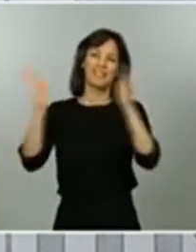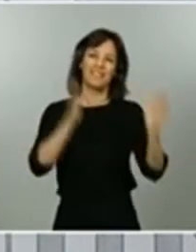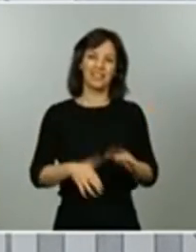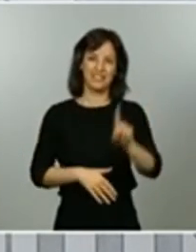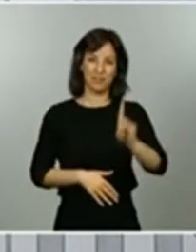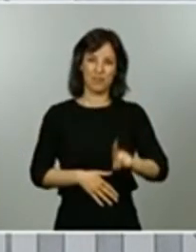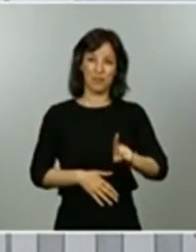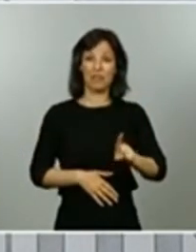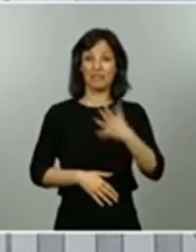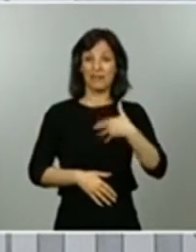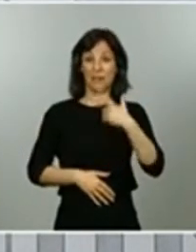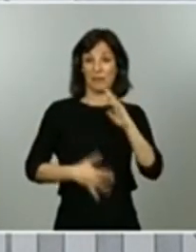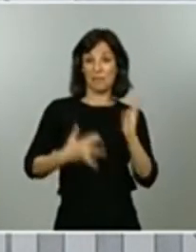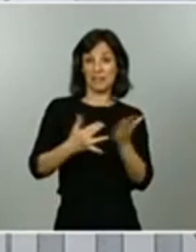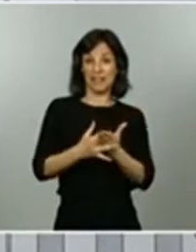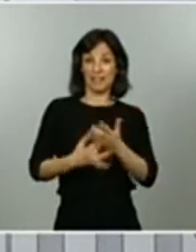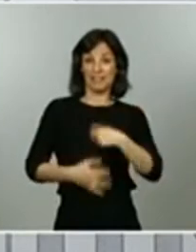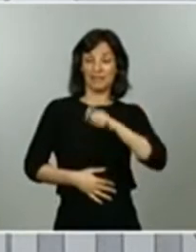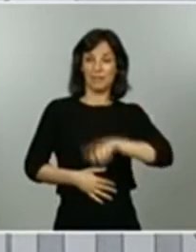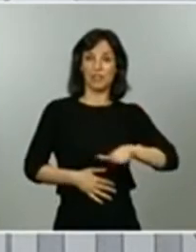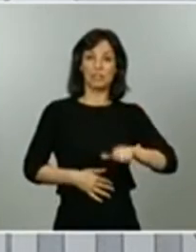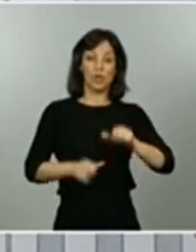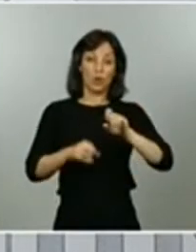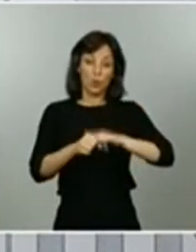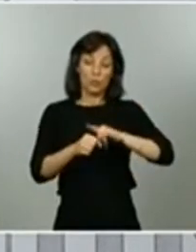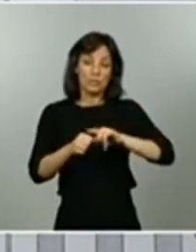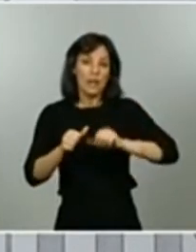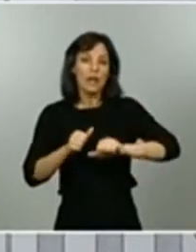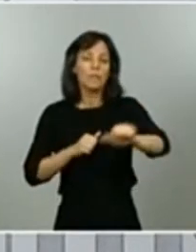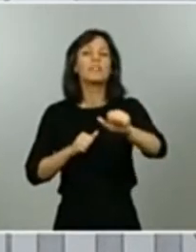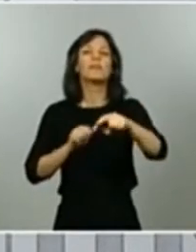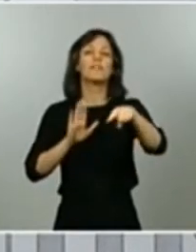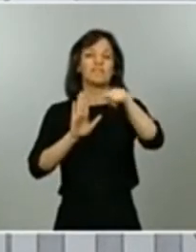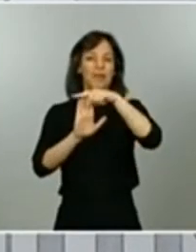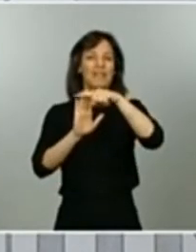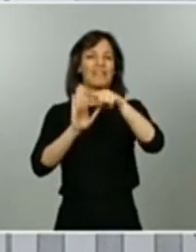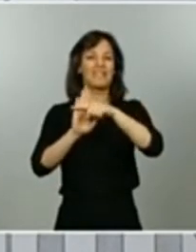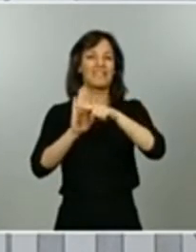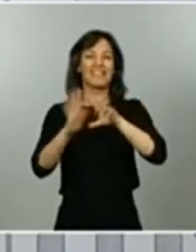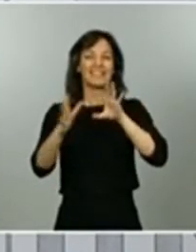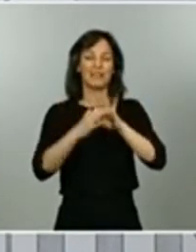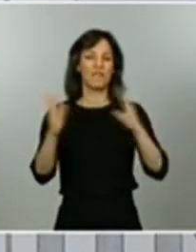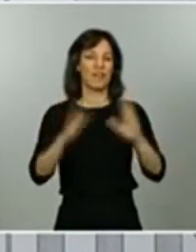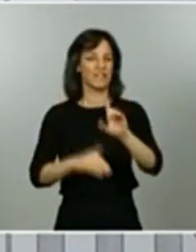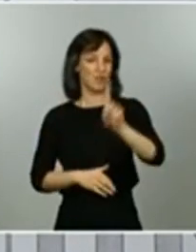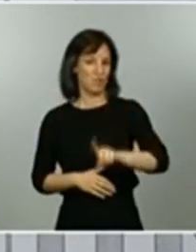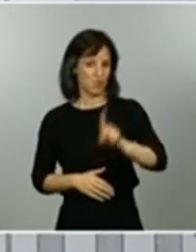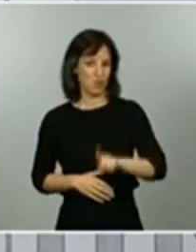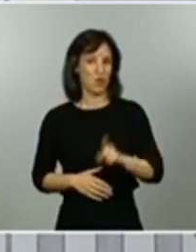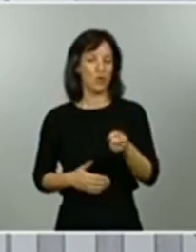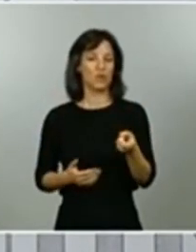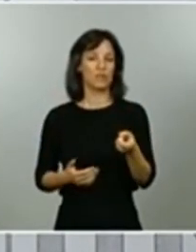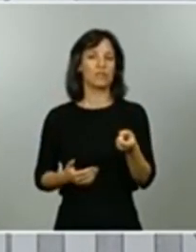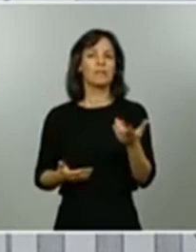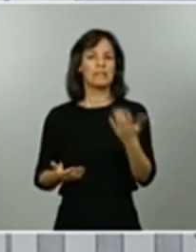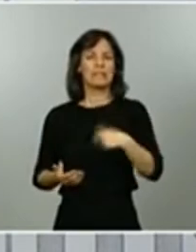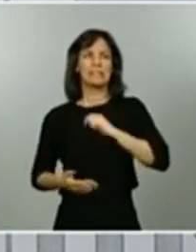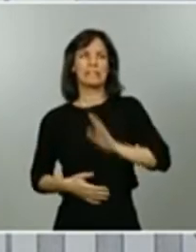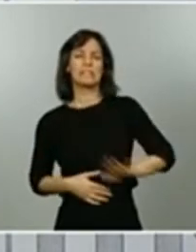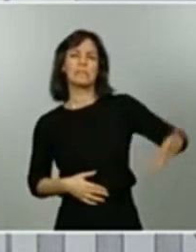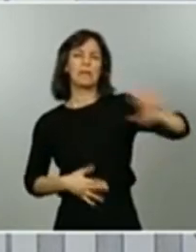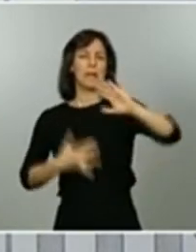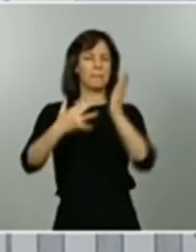tener unas medidas correspondientes a la fase 1. Esto equivale a un poco más de la mitad del territorio español.